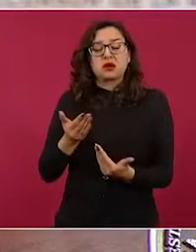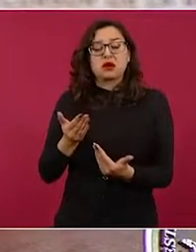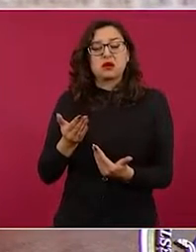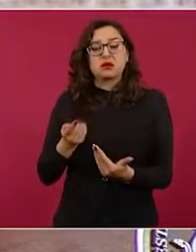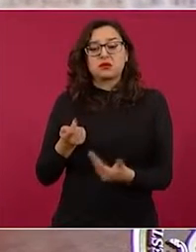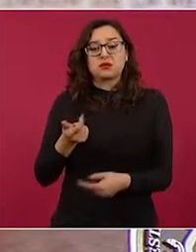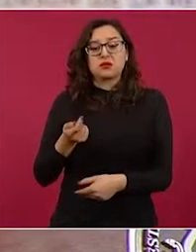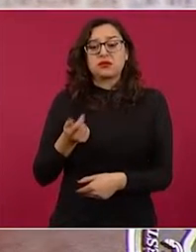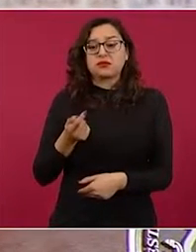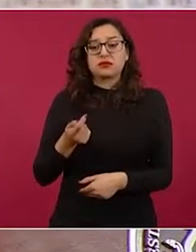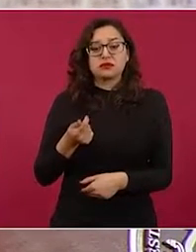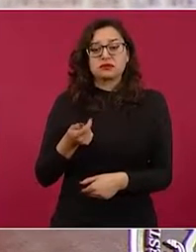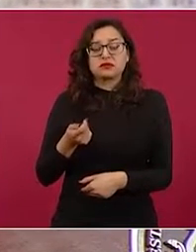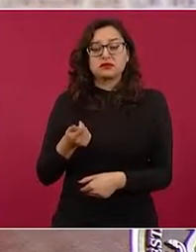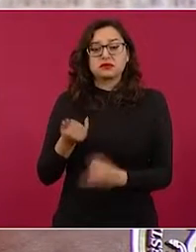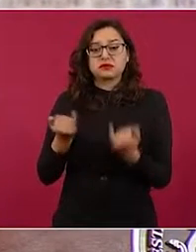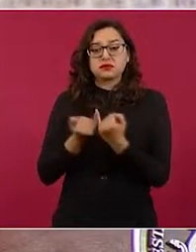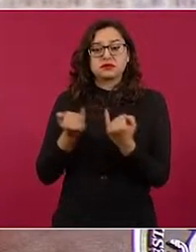pasada.